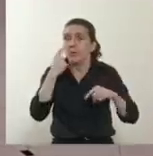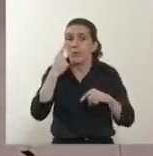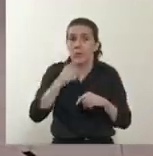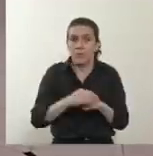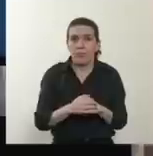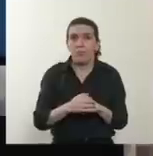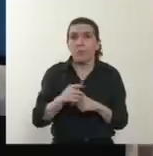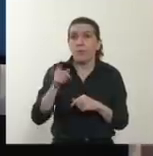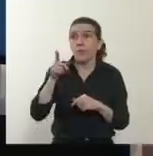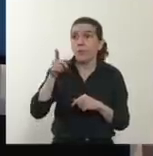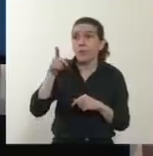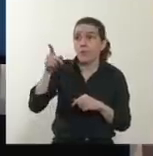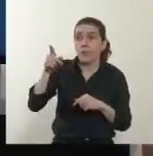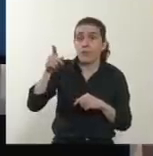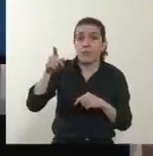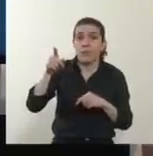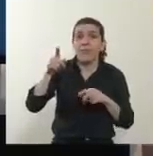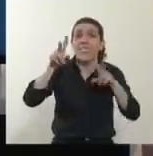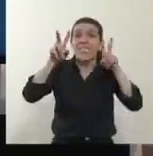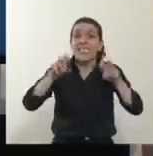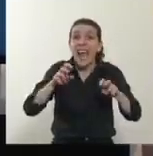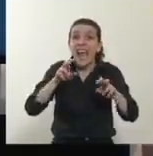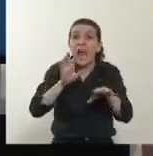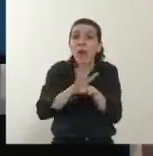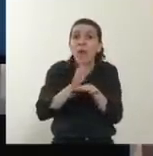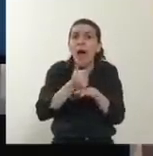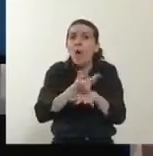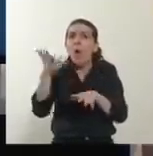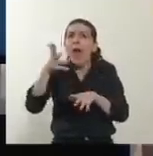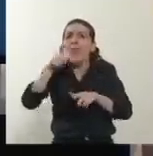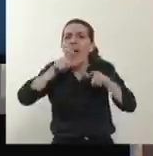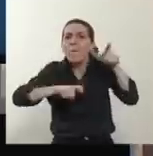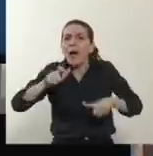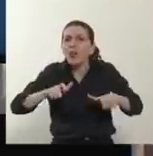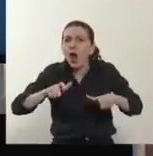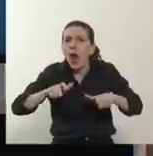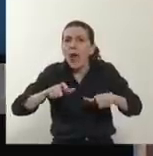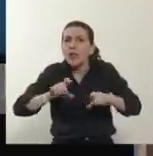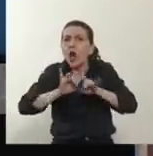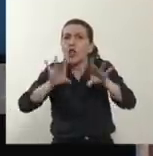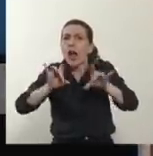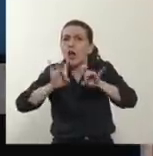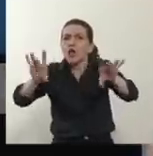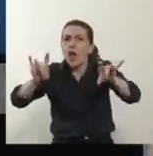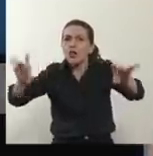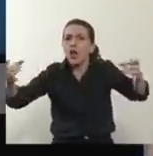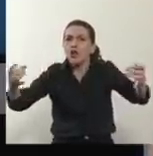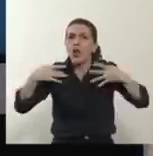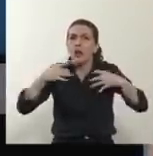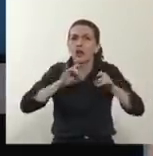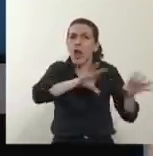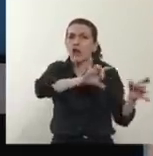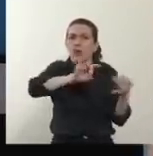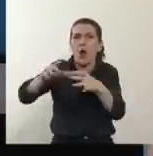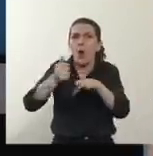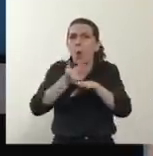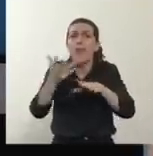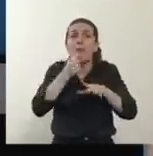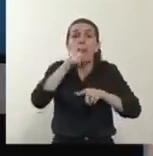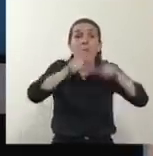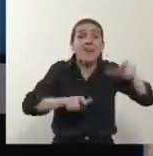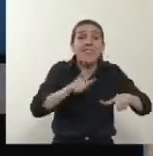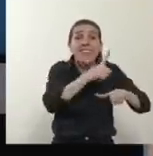Esta es la tasa de incidencia, la cantidad de personas que se contagiaron cada 100.000